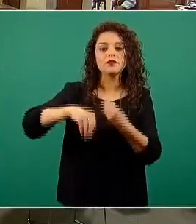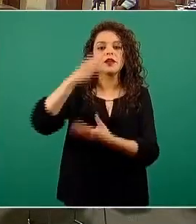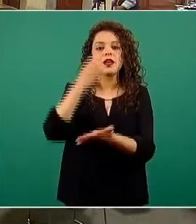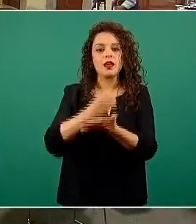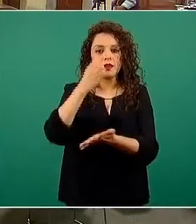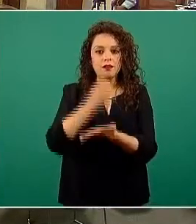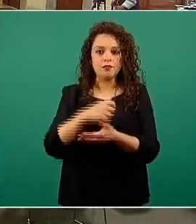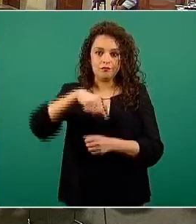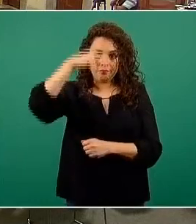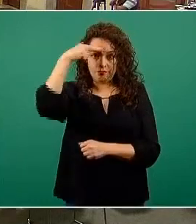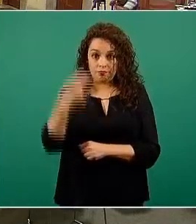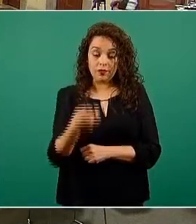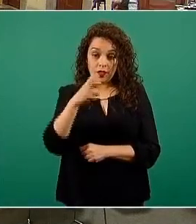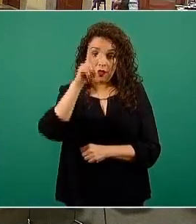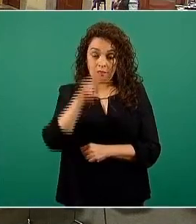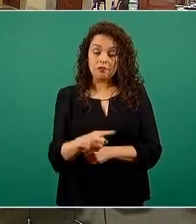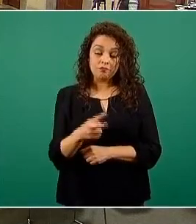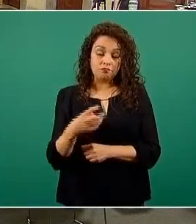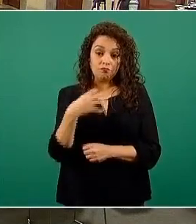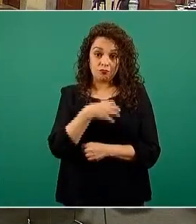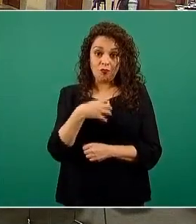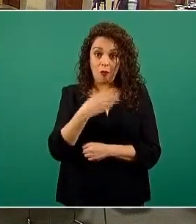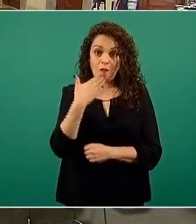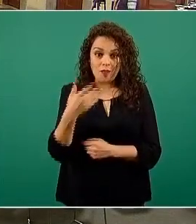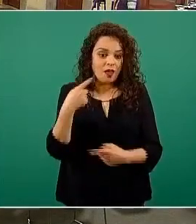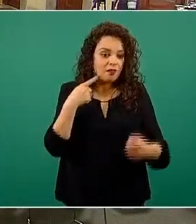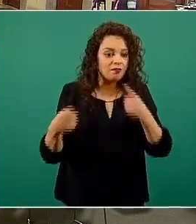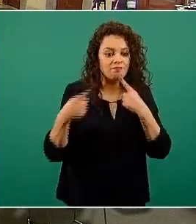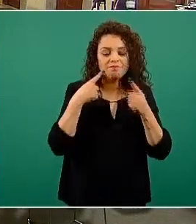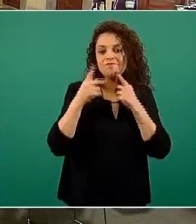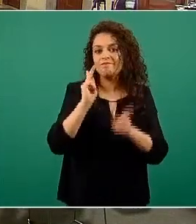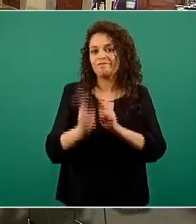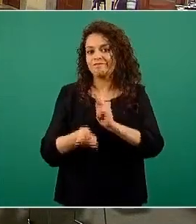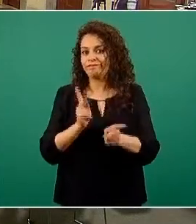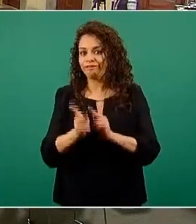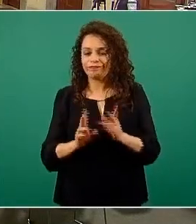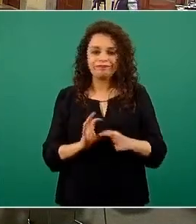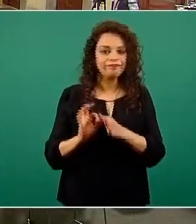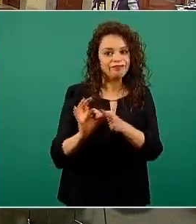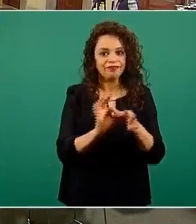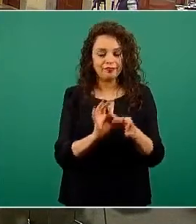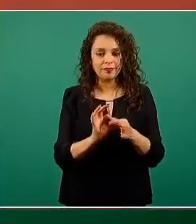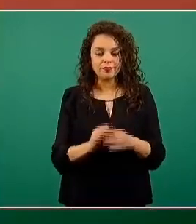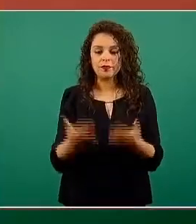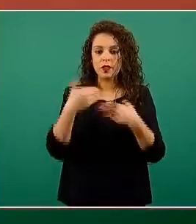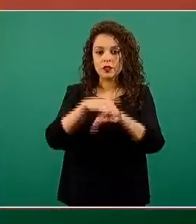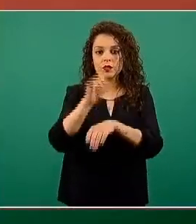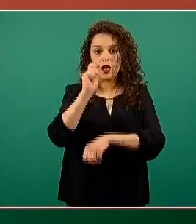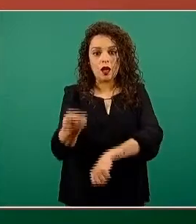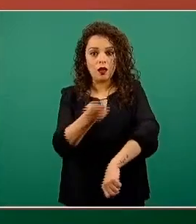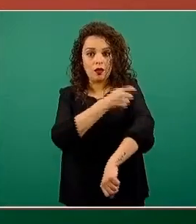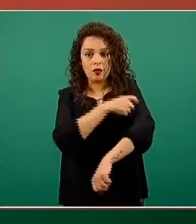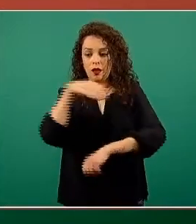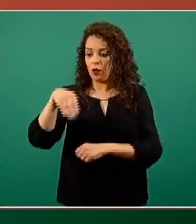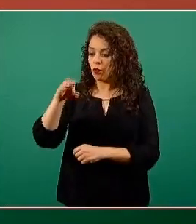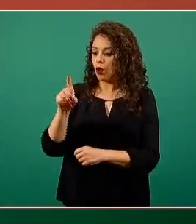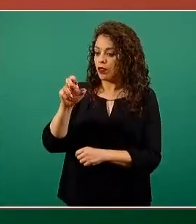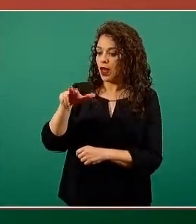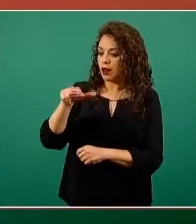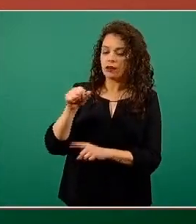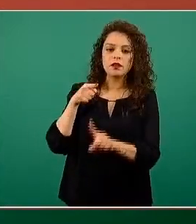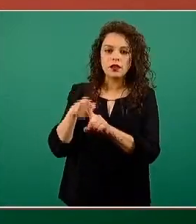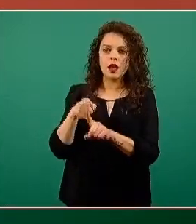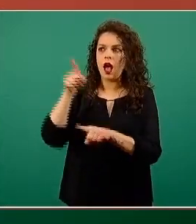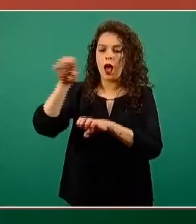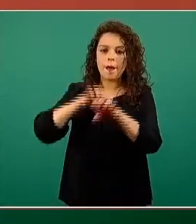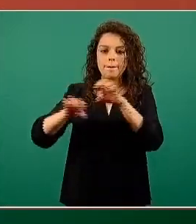contentos con esas conversaciones. Respecto a la vacuna de Moderna, Moderna es un laboratorio de Estados Unidos que tiene